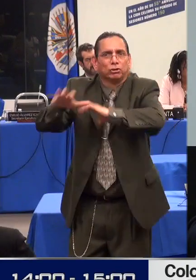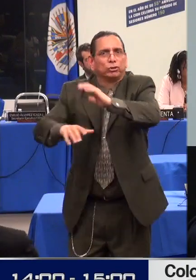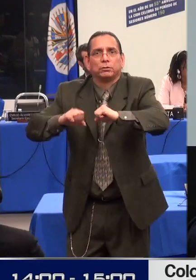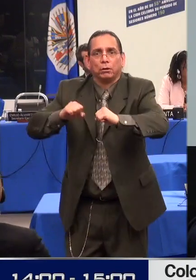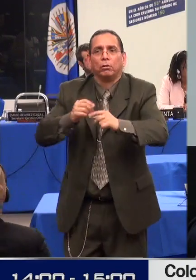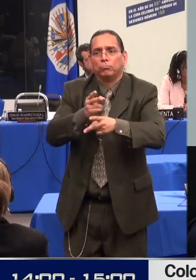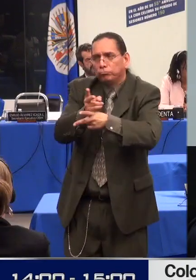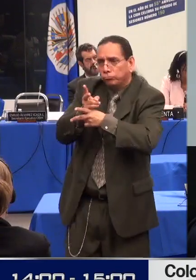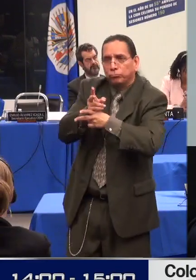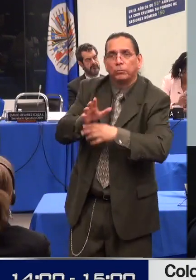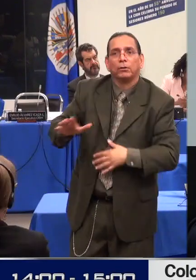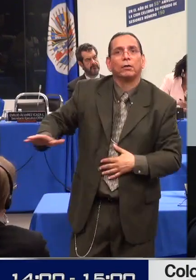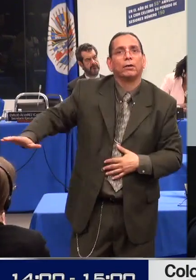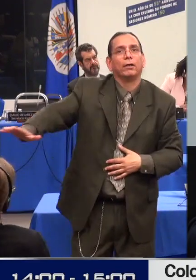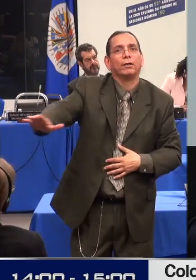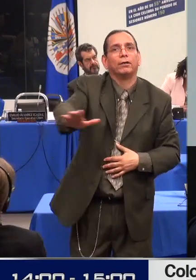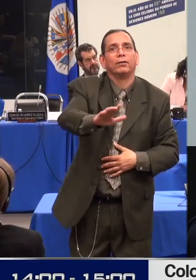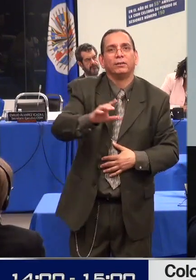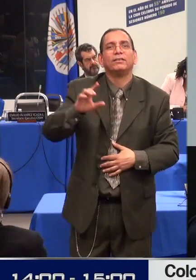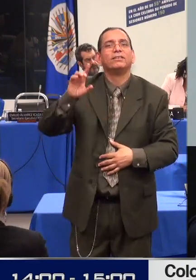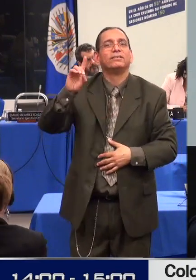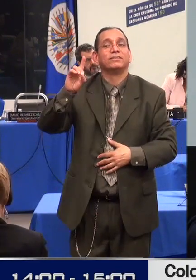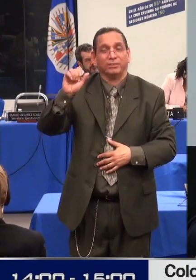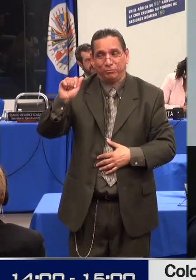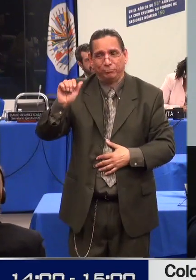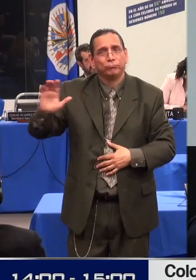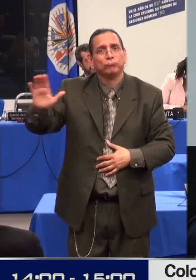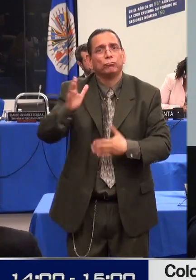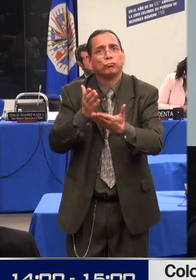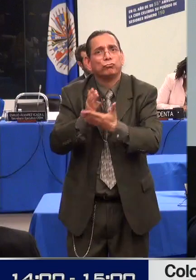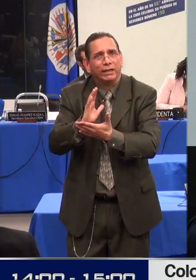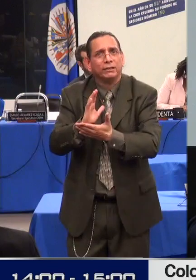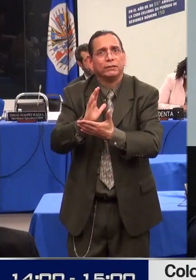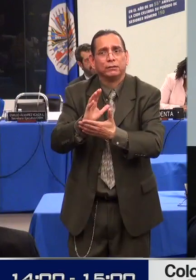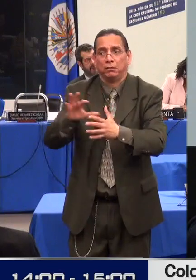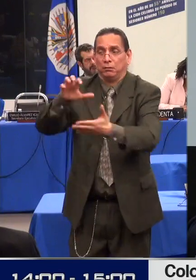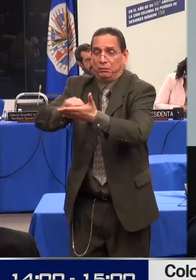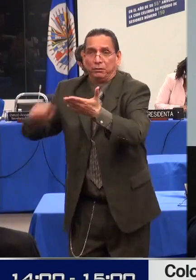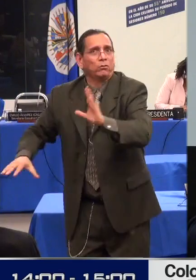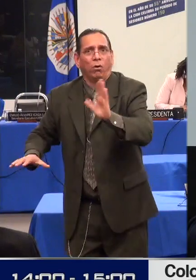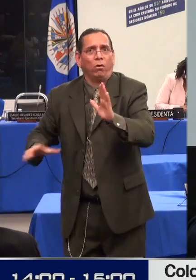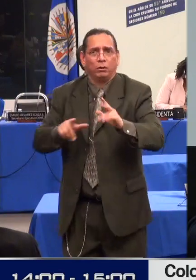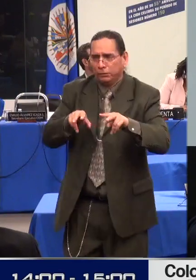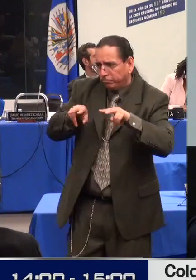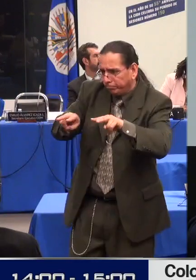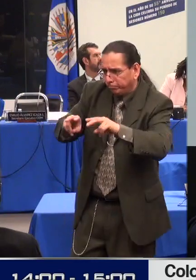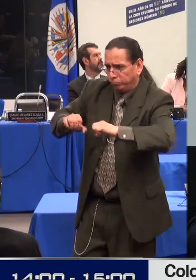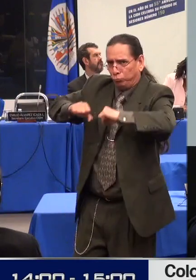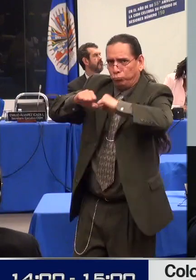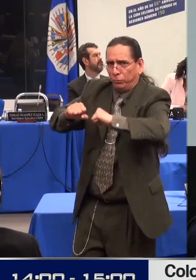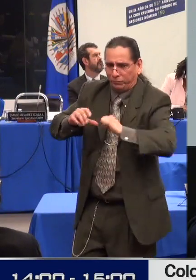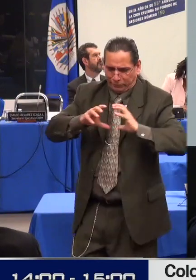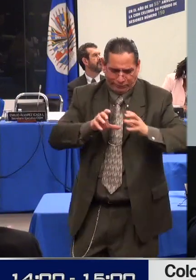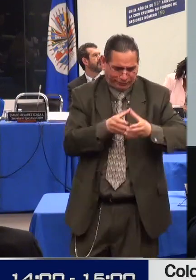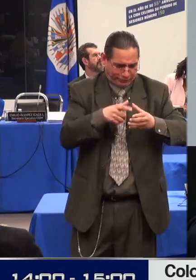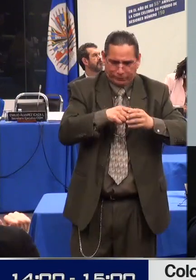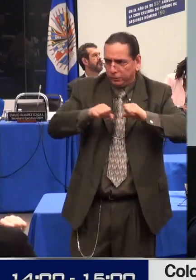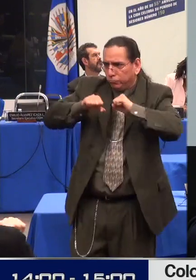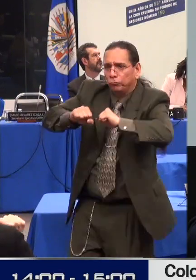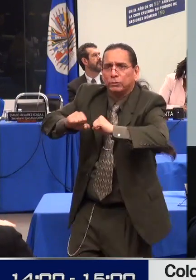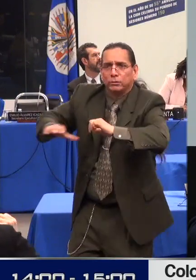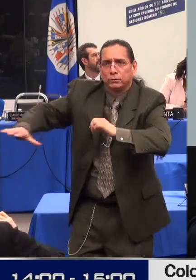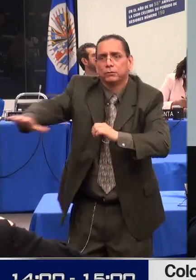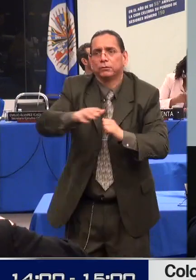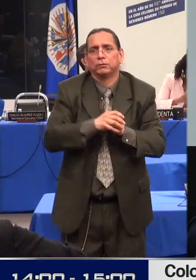En este mecanismo se trabaja conjuntamente con el Ministerio Público y este mecanismo